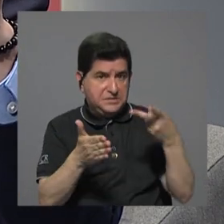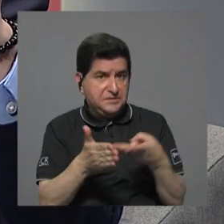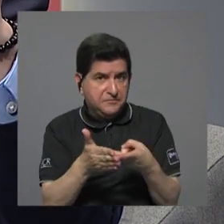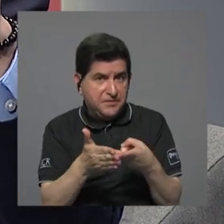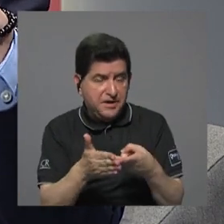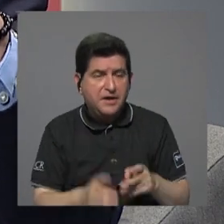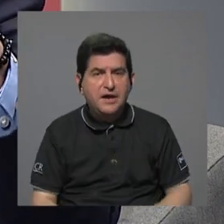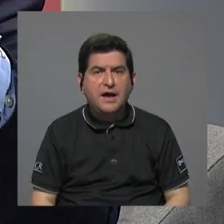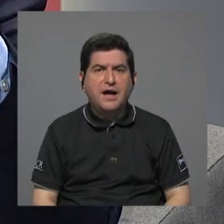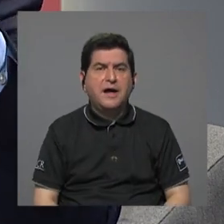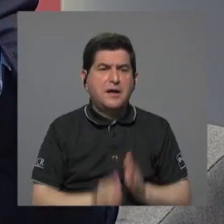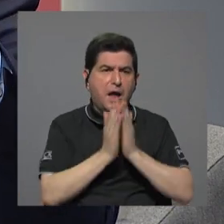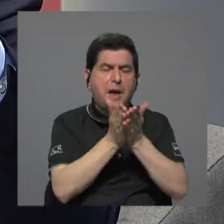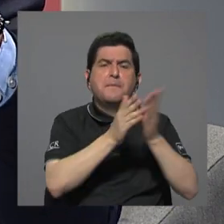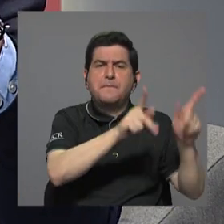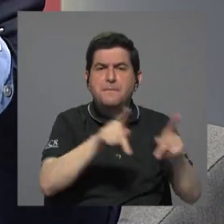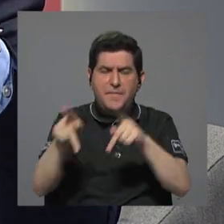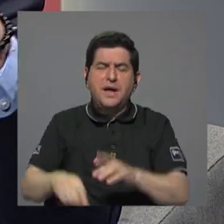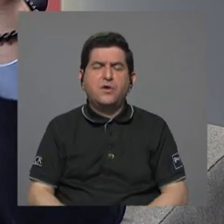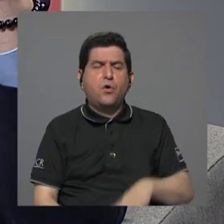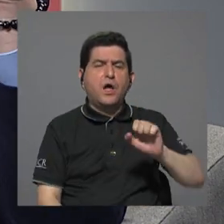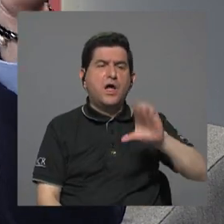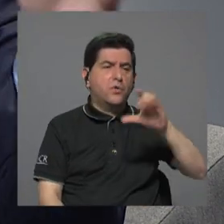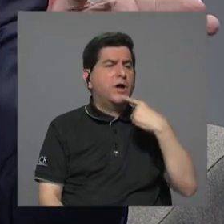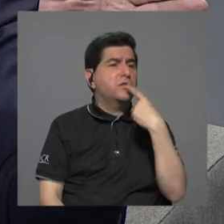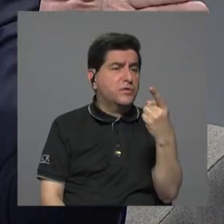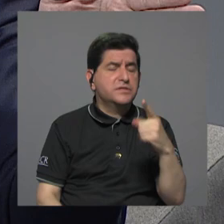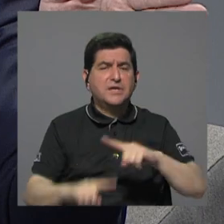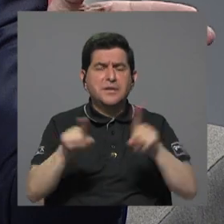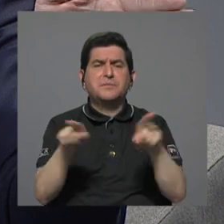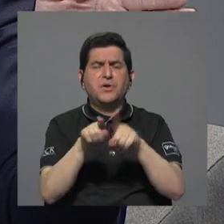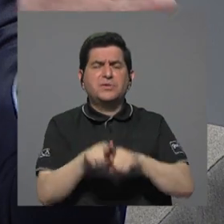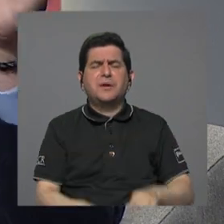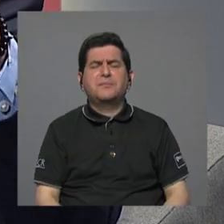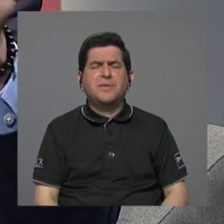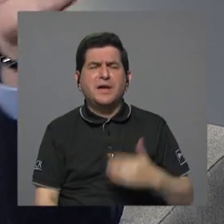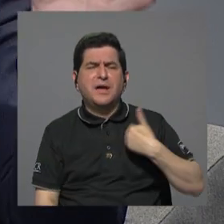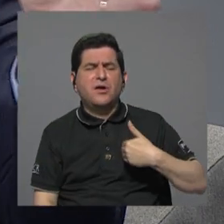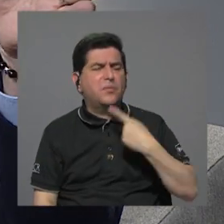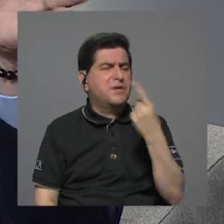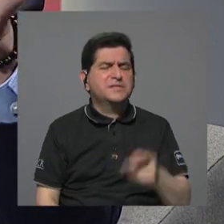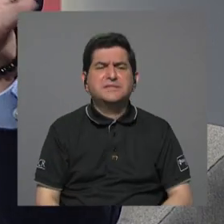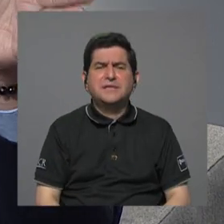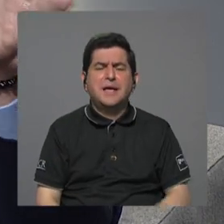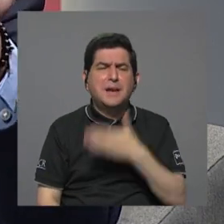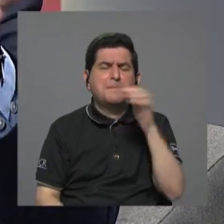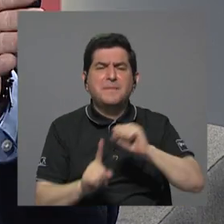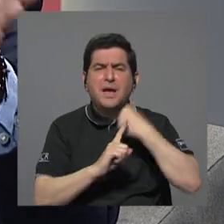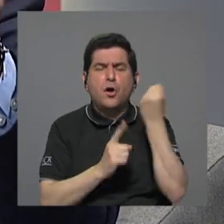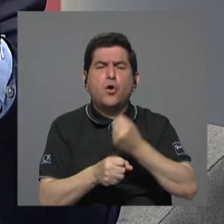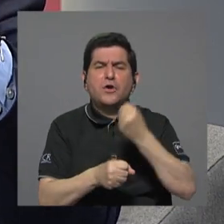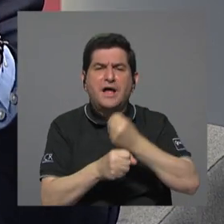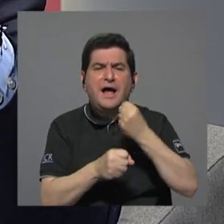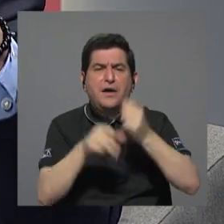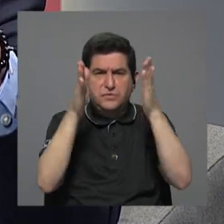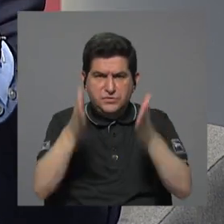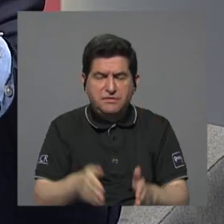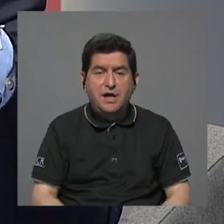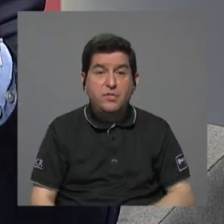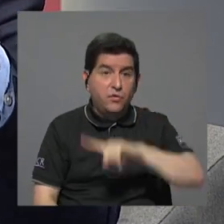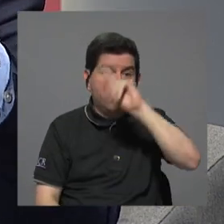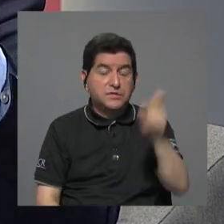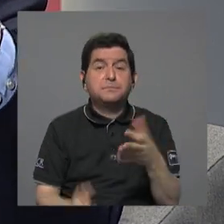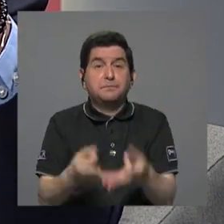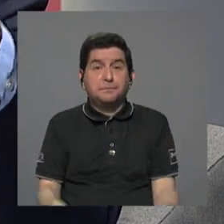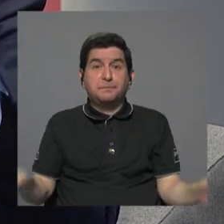a los cruceros don Eduardo apuntó un tema ahí pero sobre todo el joven que hablaba de quién pagaba o quién daba mejores condiciones laborales me parece una pregunta